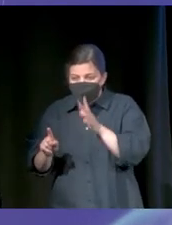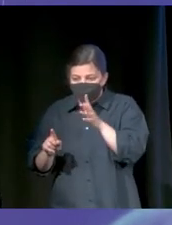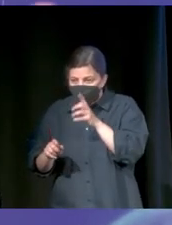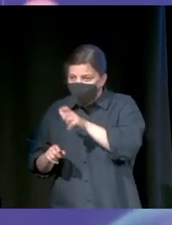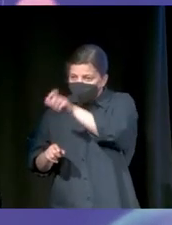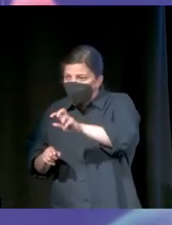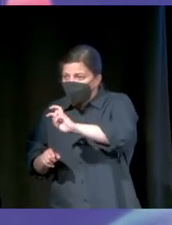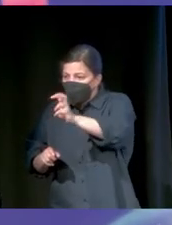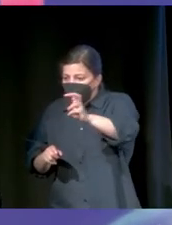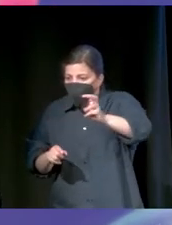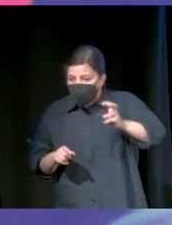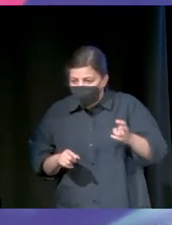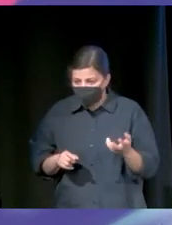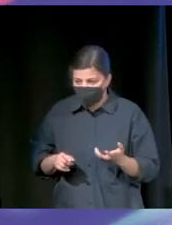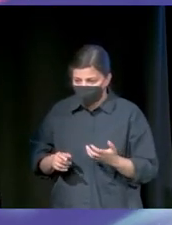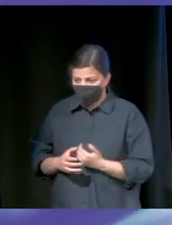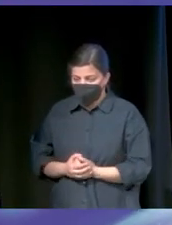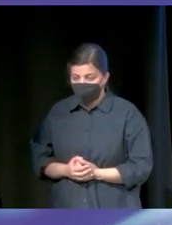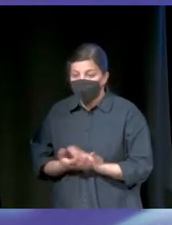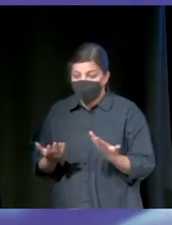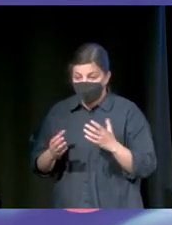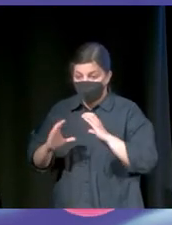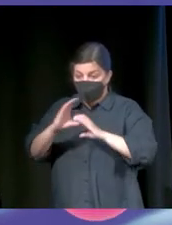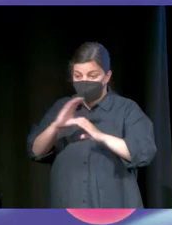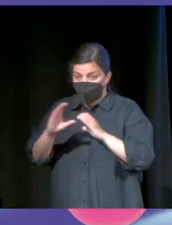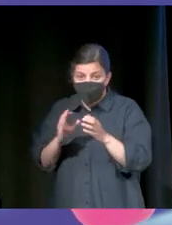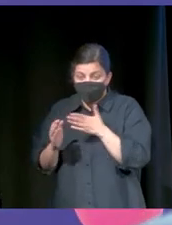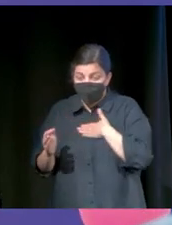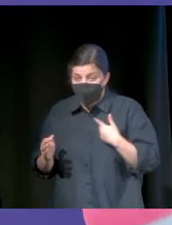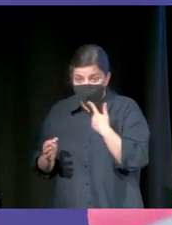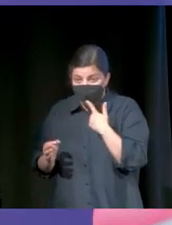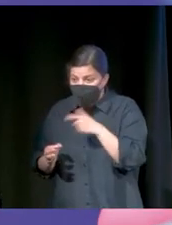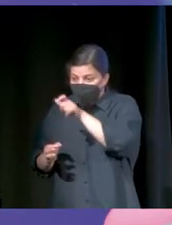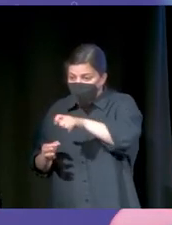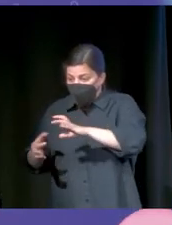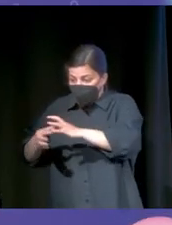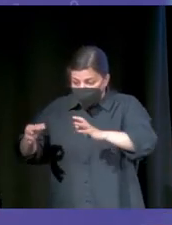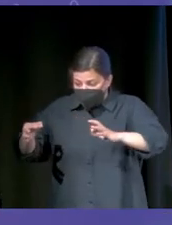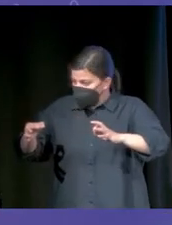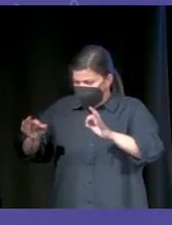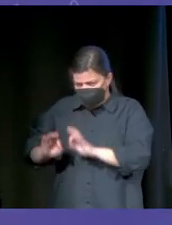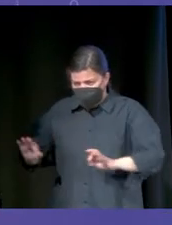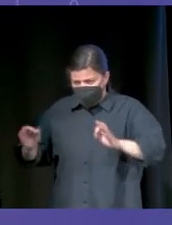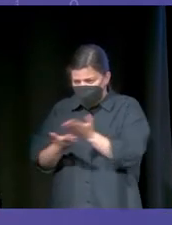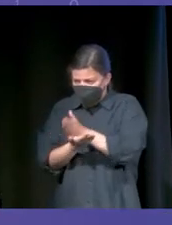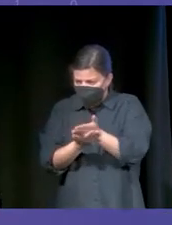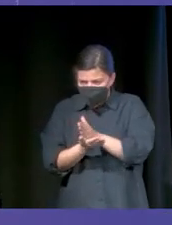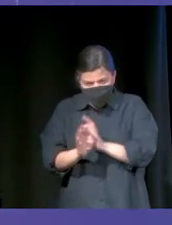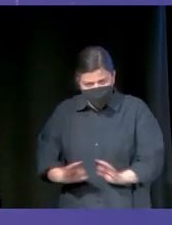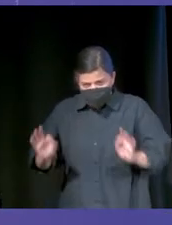intermediarios. Lo bueno que tienen las redes sociales y la comunicación es que no existen los intermediarios. Cuando yo me grabo con mis tonterías,